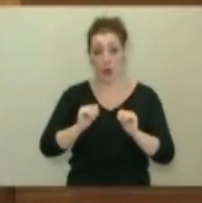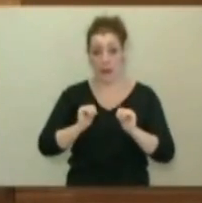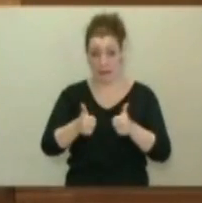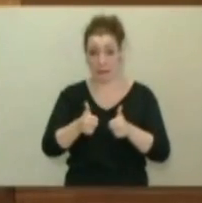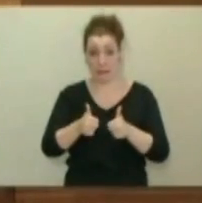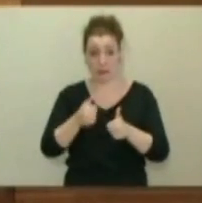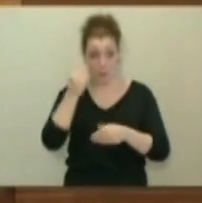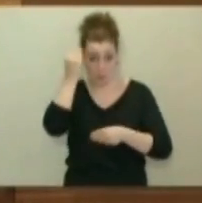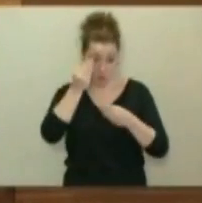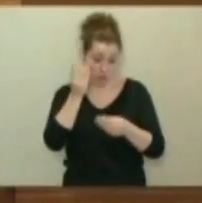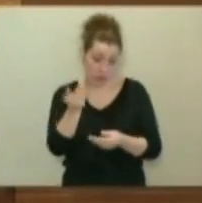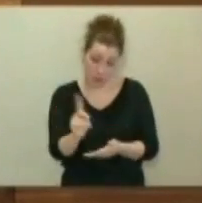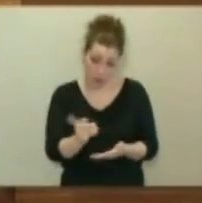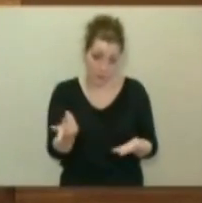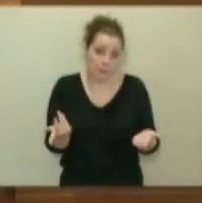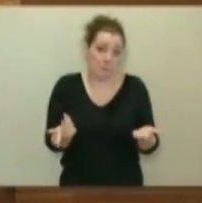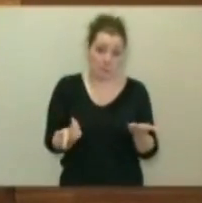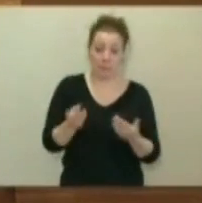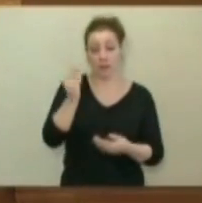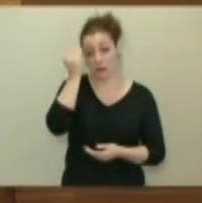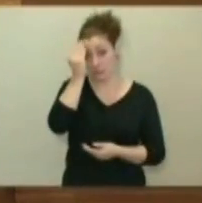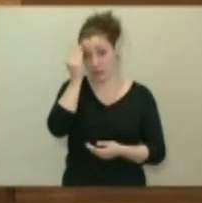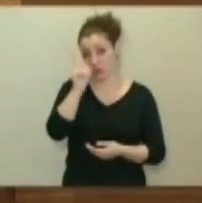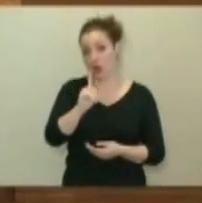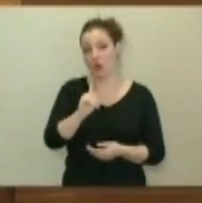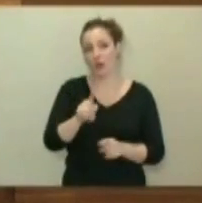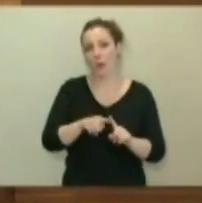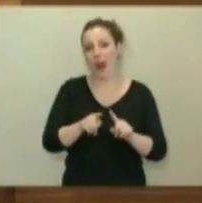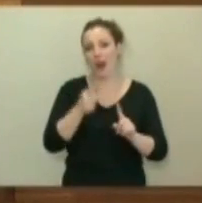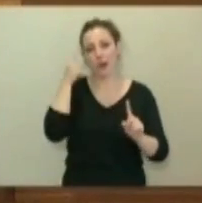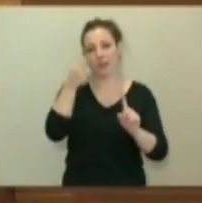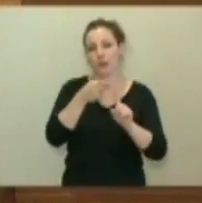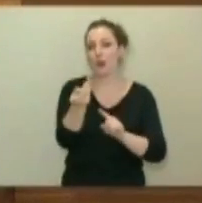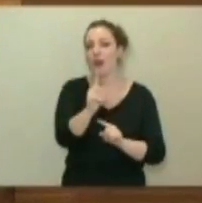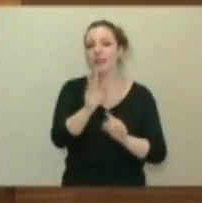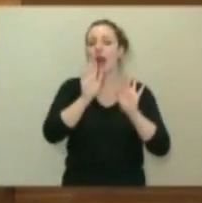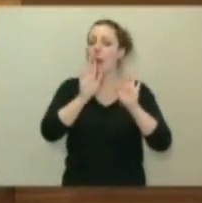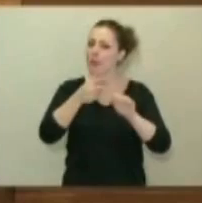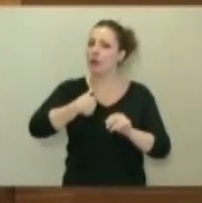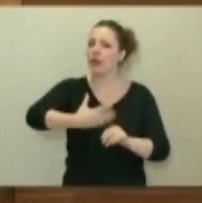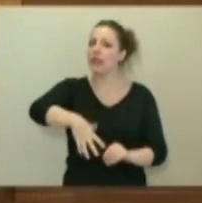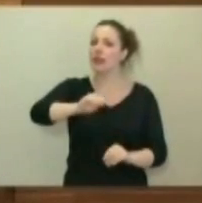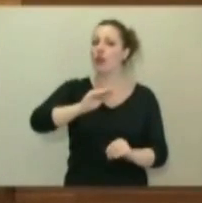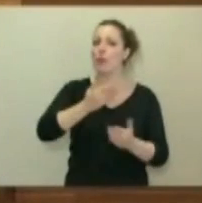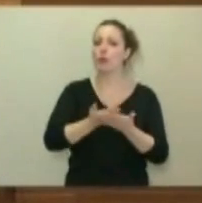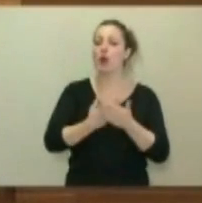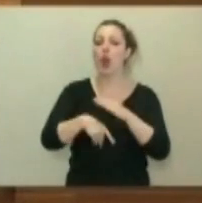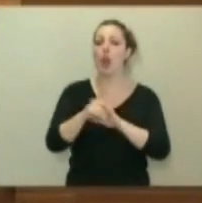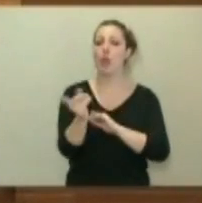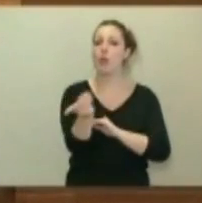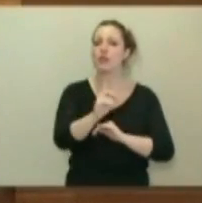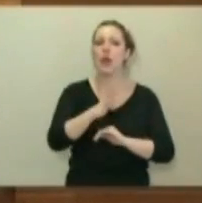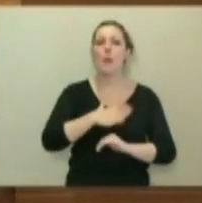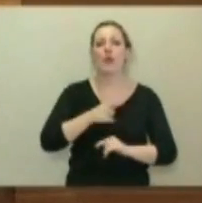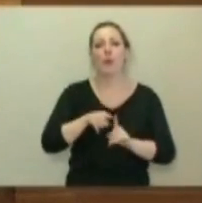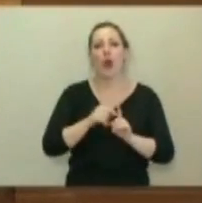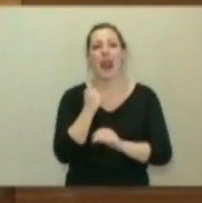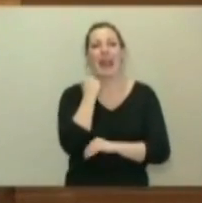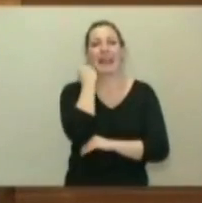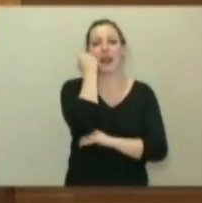sospecho que no, sospecho que no es esa su intención, pero entiendo que esta proposición no de ley puede reforzar esas